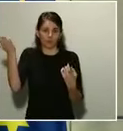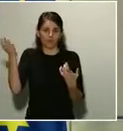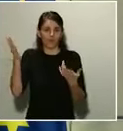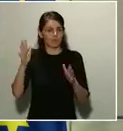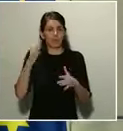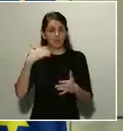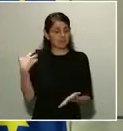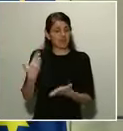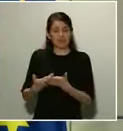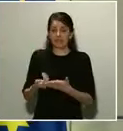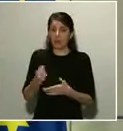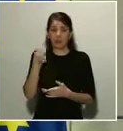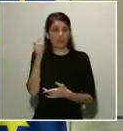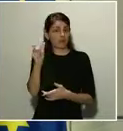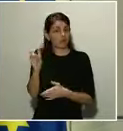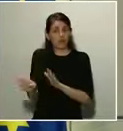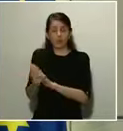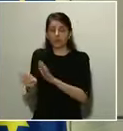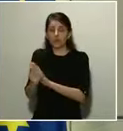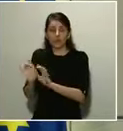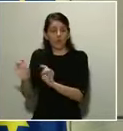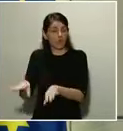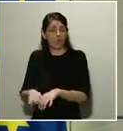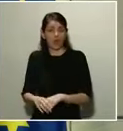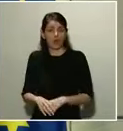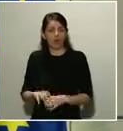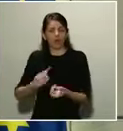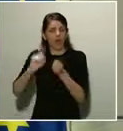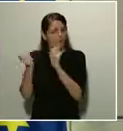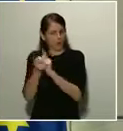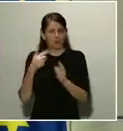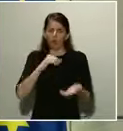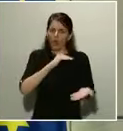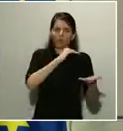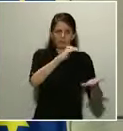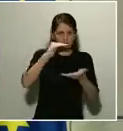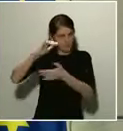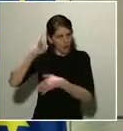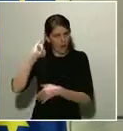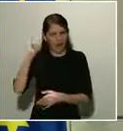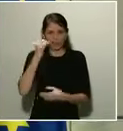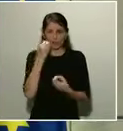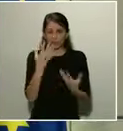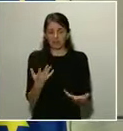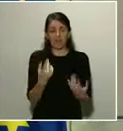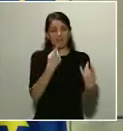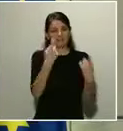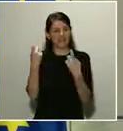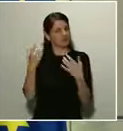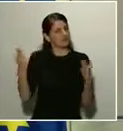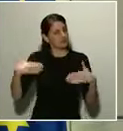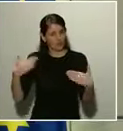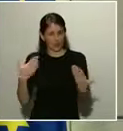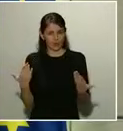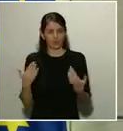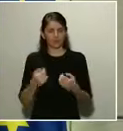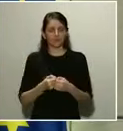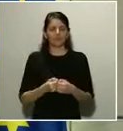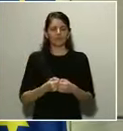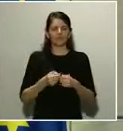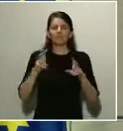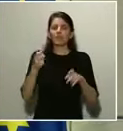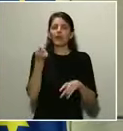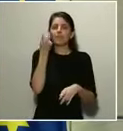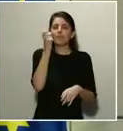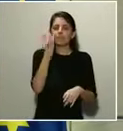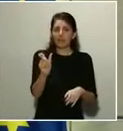contrario, existe un abastecimiento y una reposición de carácter suficiente. Sobre el precio percibido por agricultores